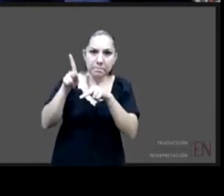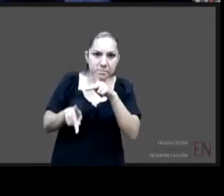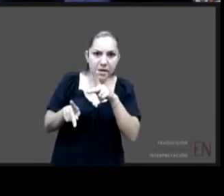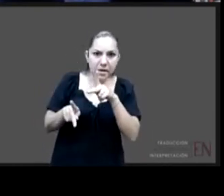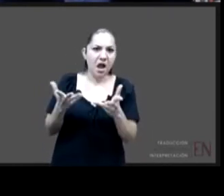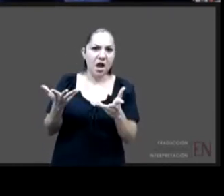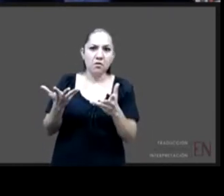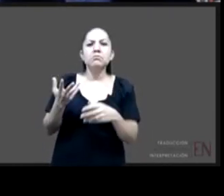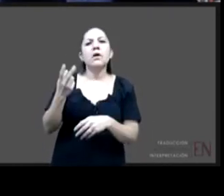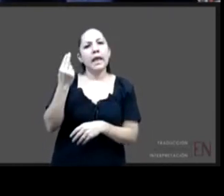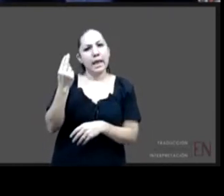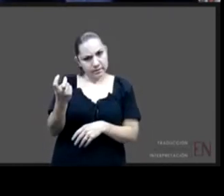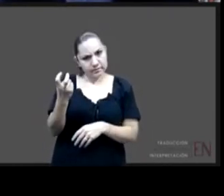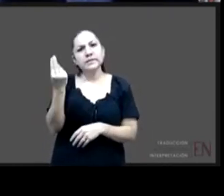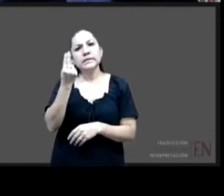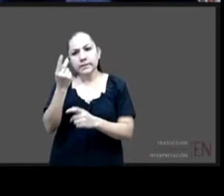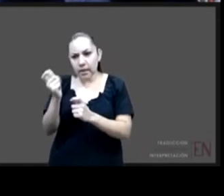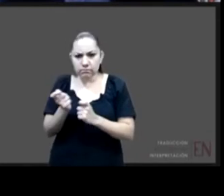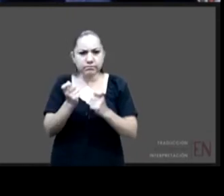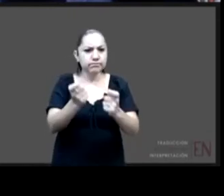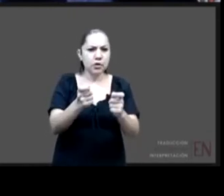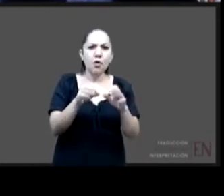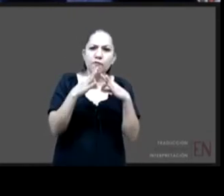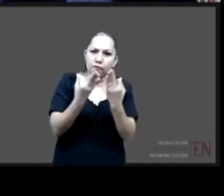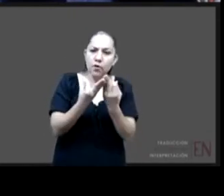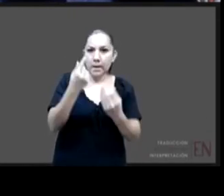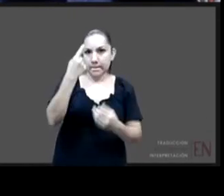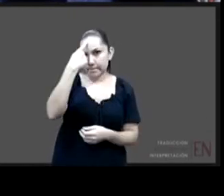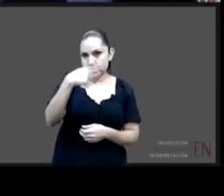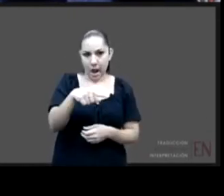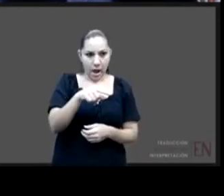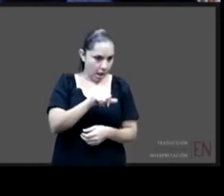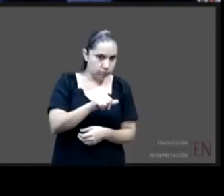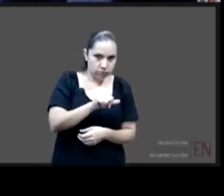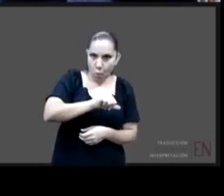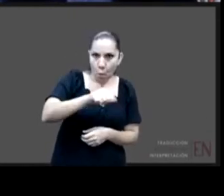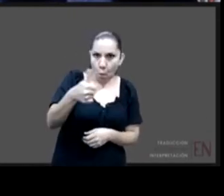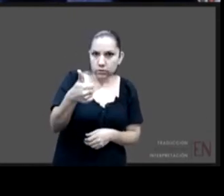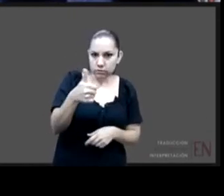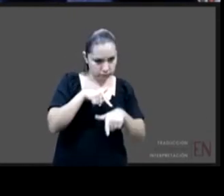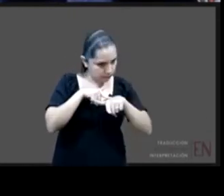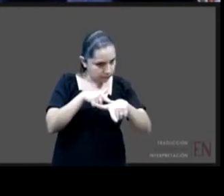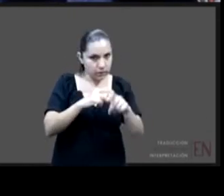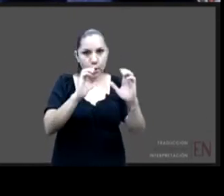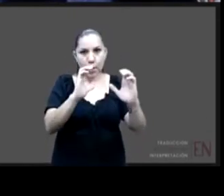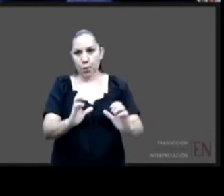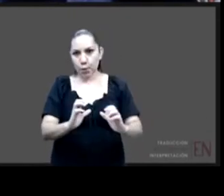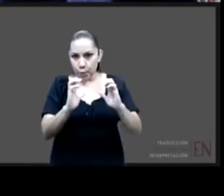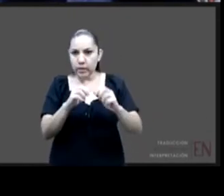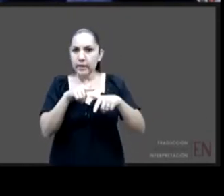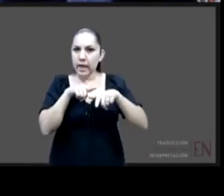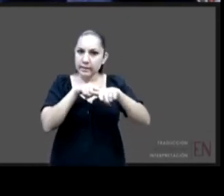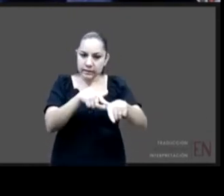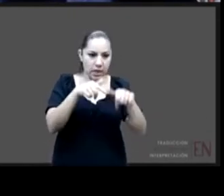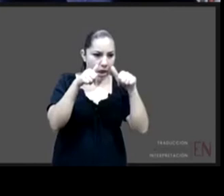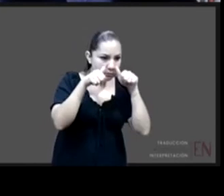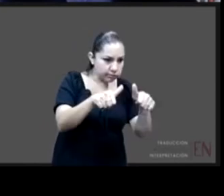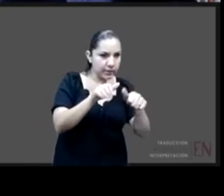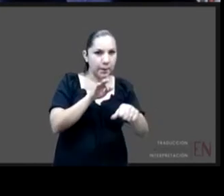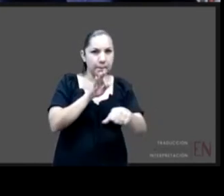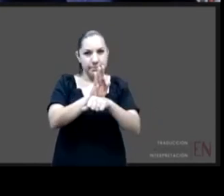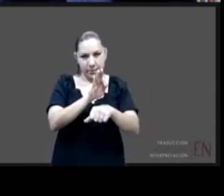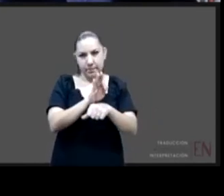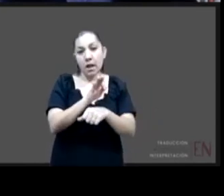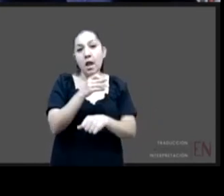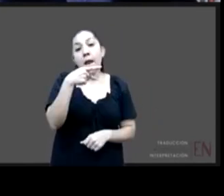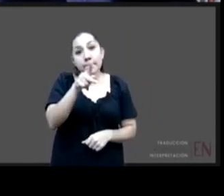cuidado o a una forma de cuidado alternativa pero también basada en la concepción de que el